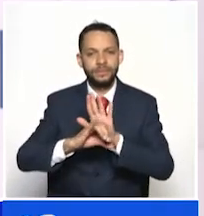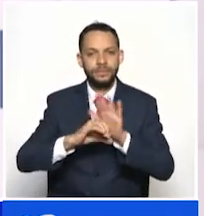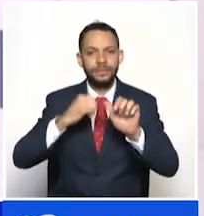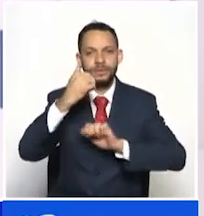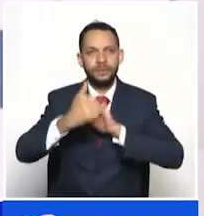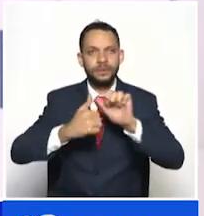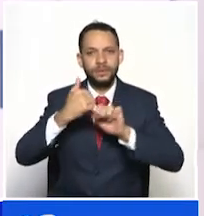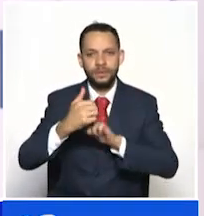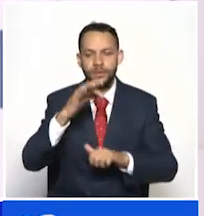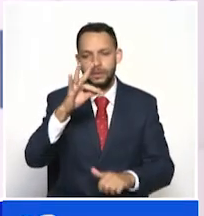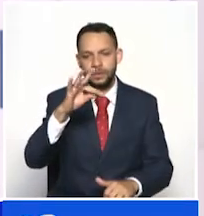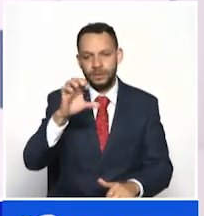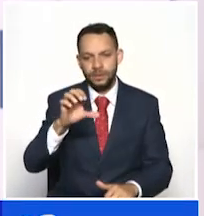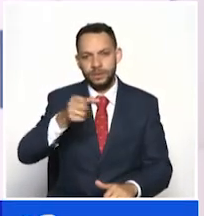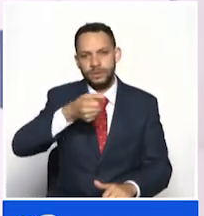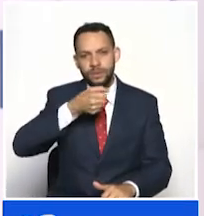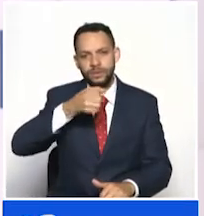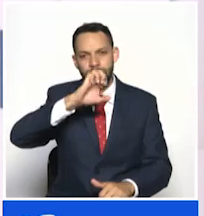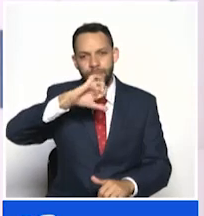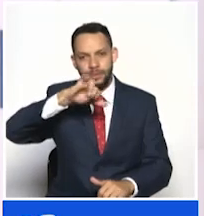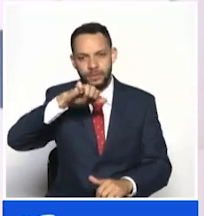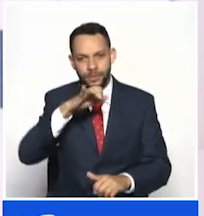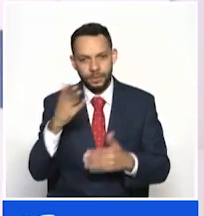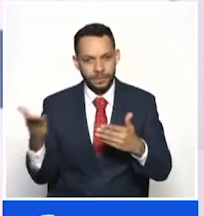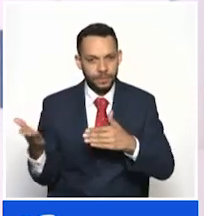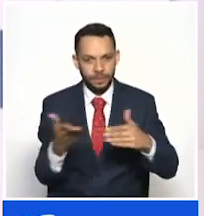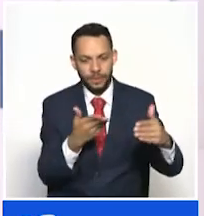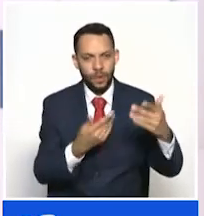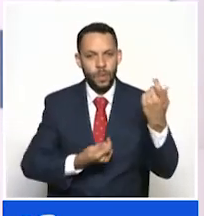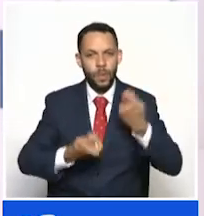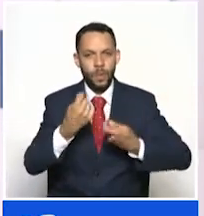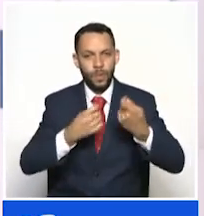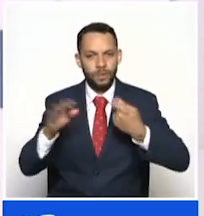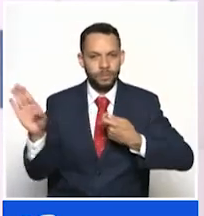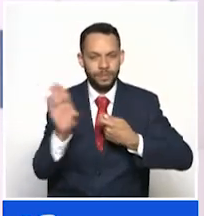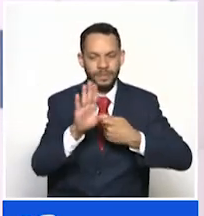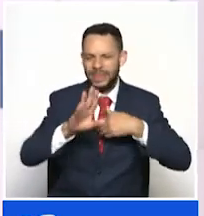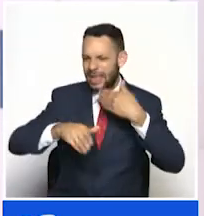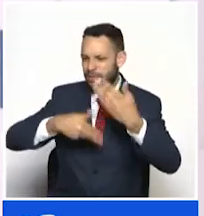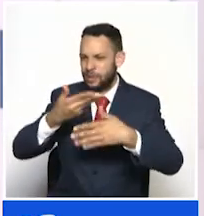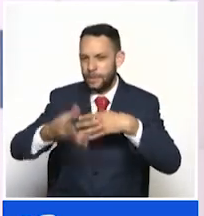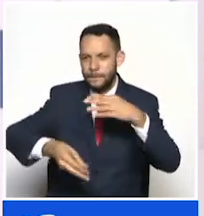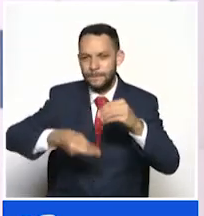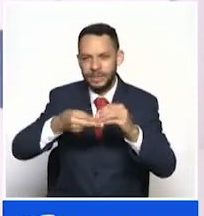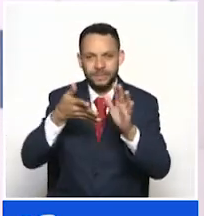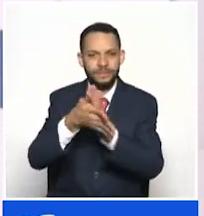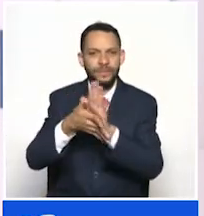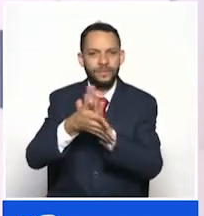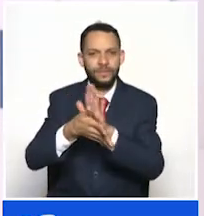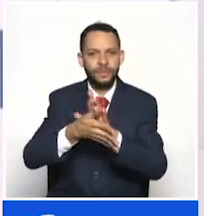tcnoticias eje. A continuación, vamos a una pequeña pausa pero ya regresamos con más información.